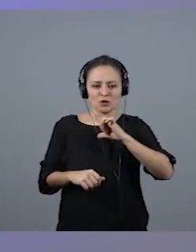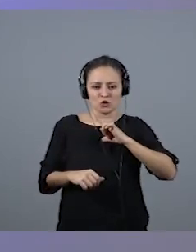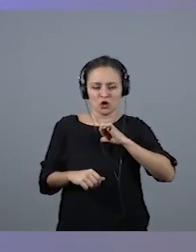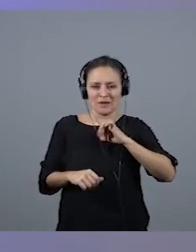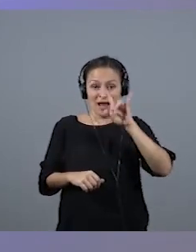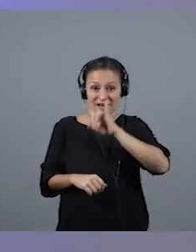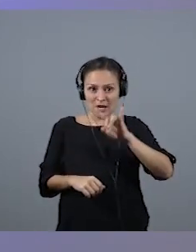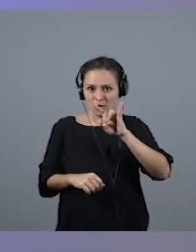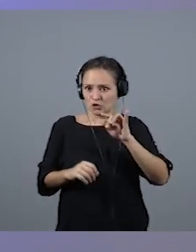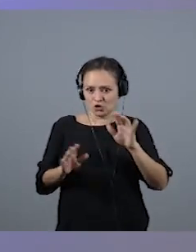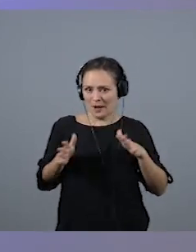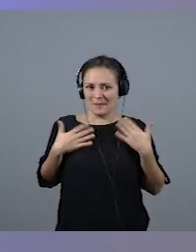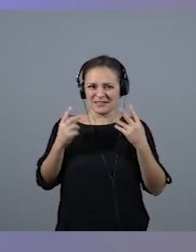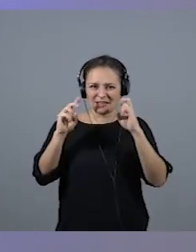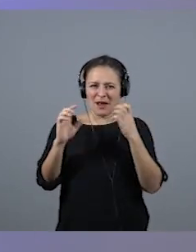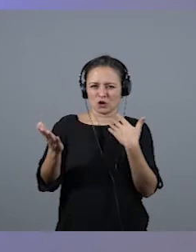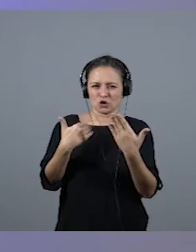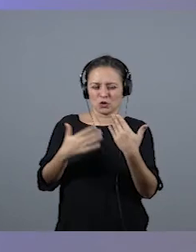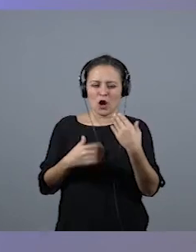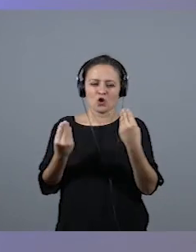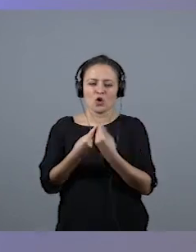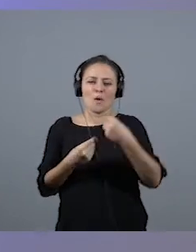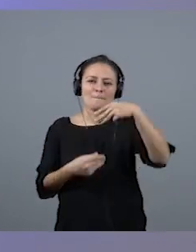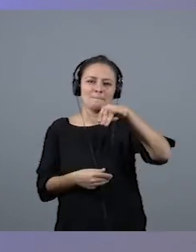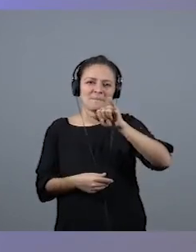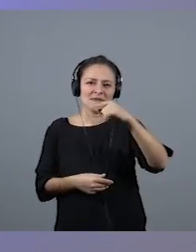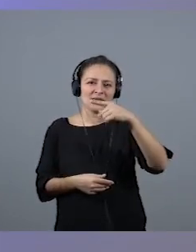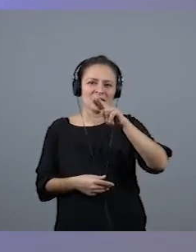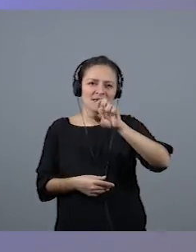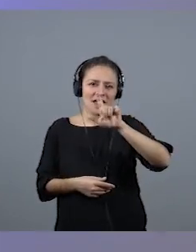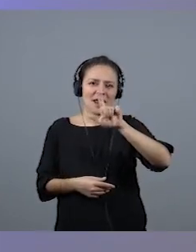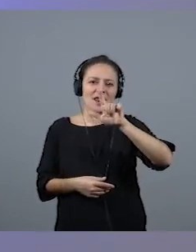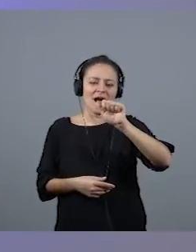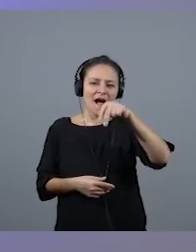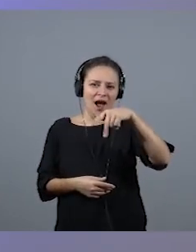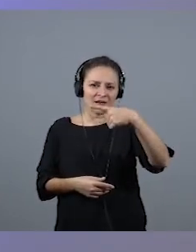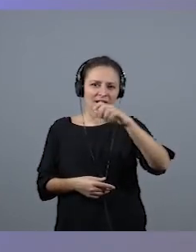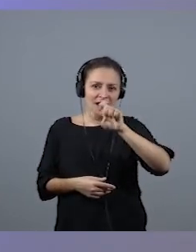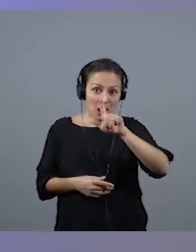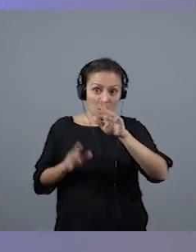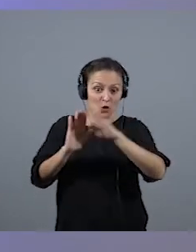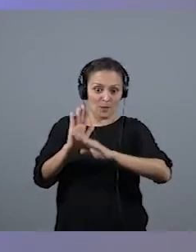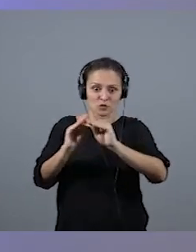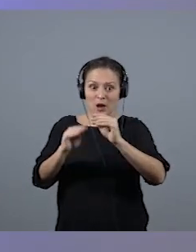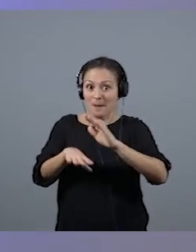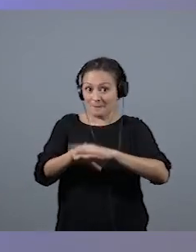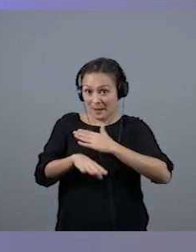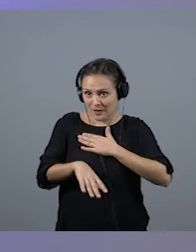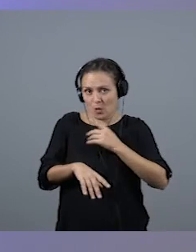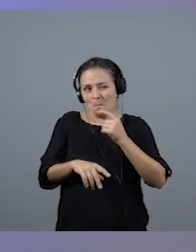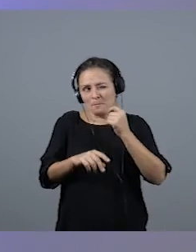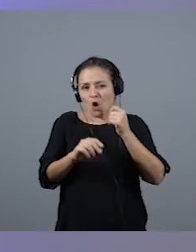la tertulia con el programa de Miguel Ángel Aldaguaní el hecho de que a mí siempre me ha repateado mucho y me voy totalmente del tema